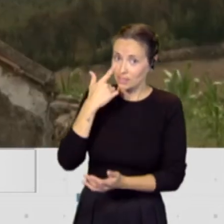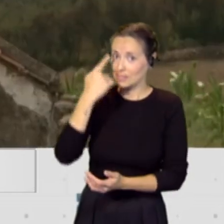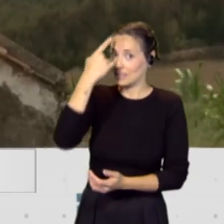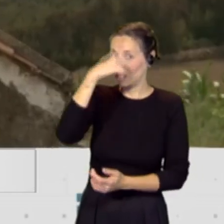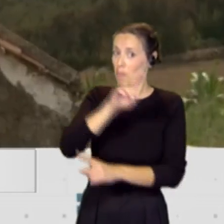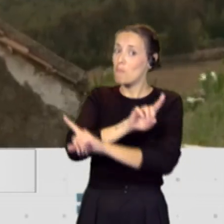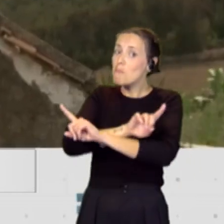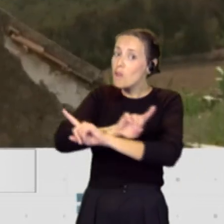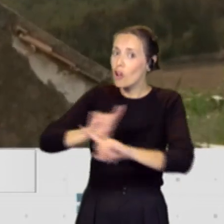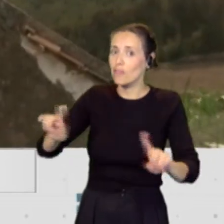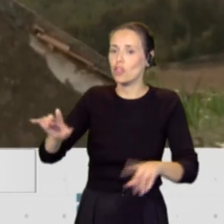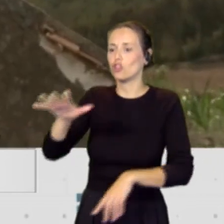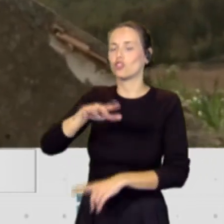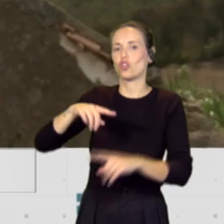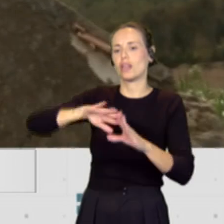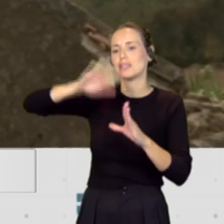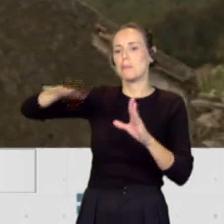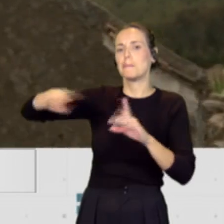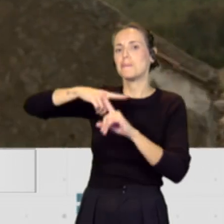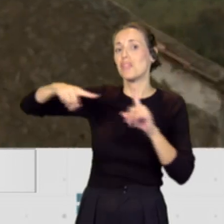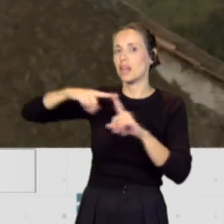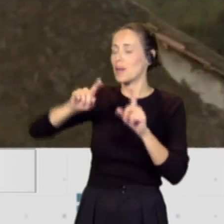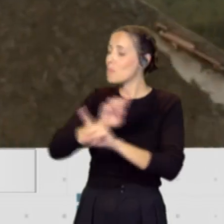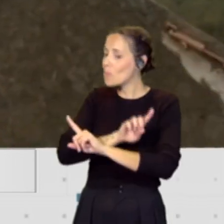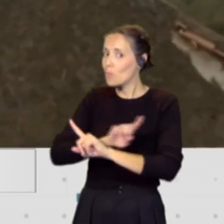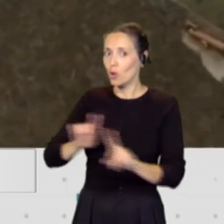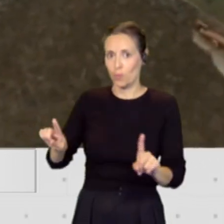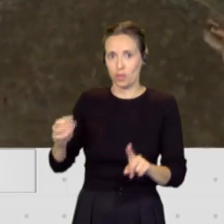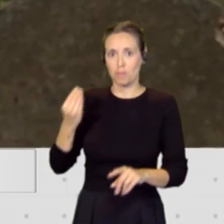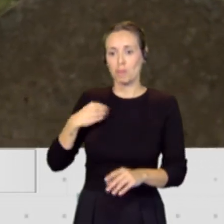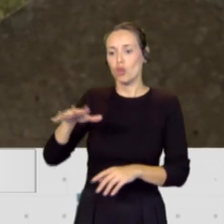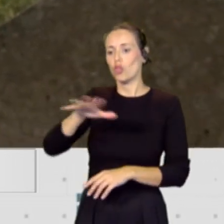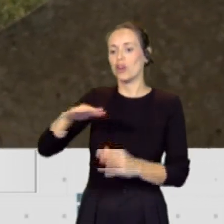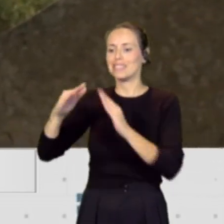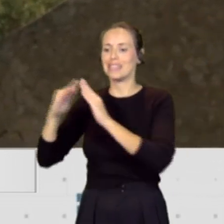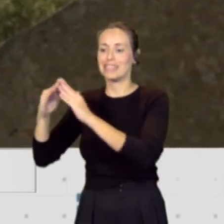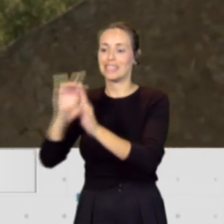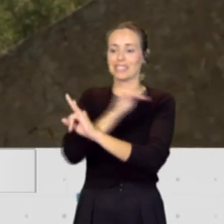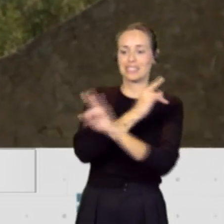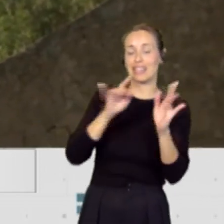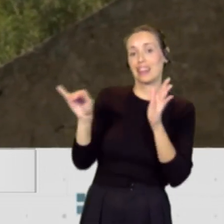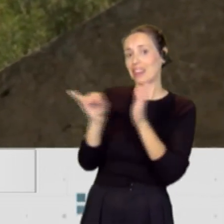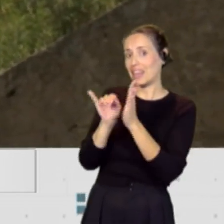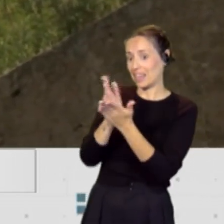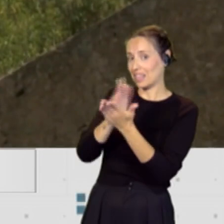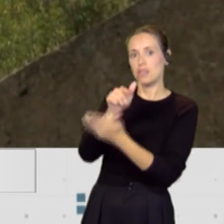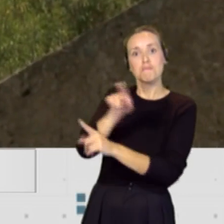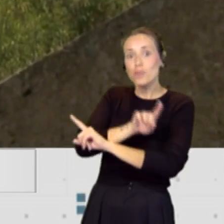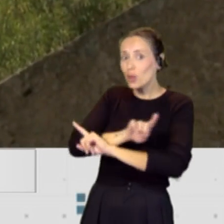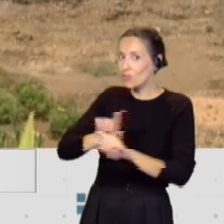hacerlo en las zonas de medianías, en las zonas donde están esas zonas de interfaz y de corona forestal, bueno,